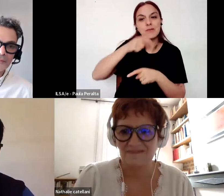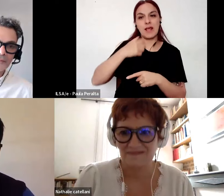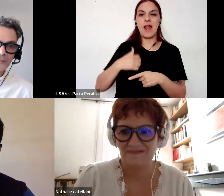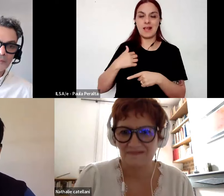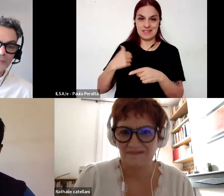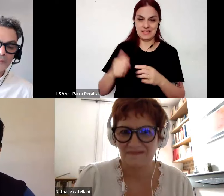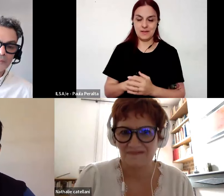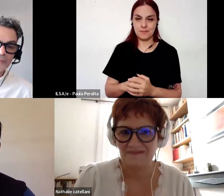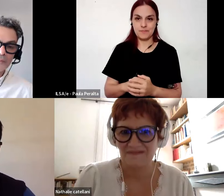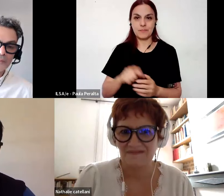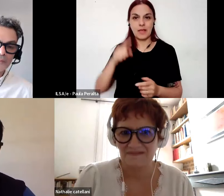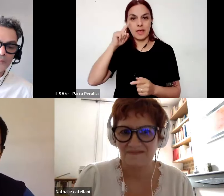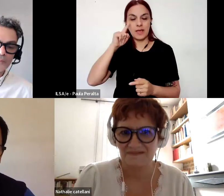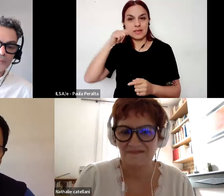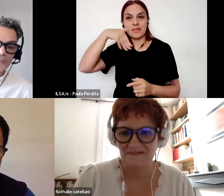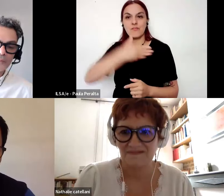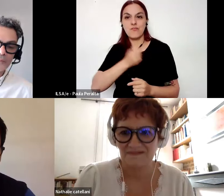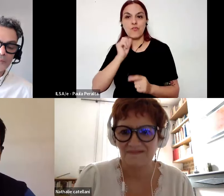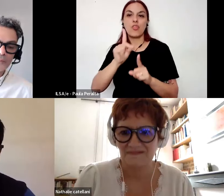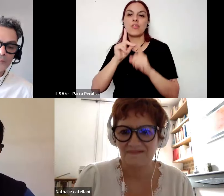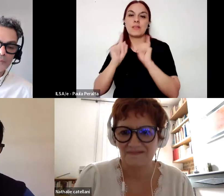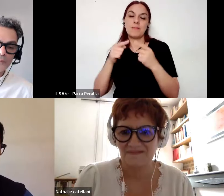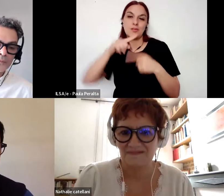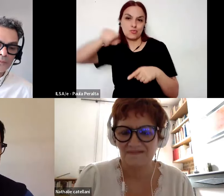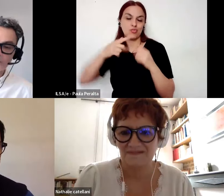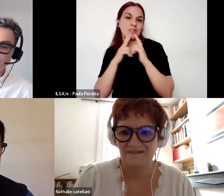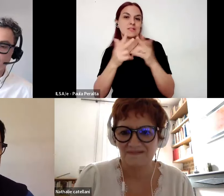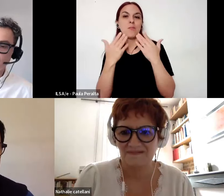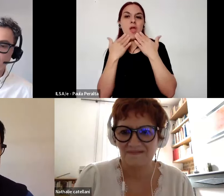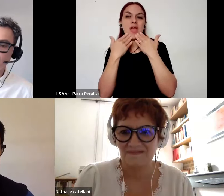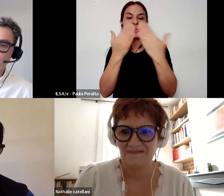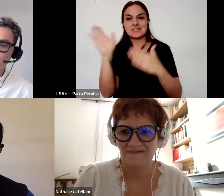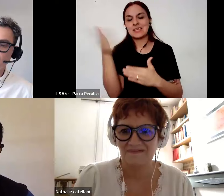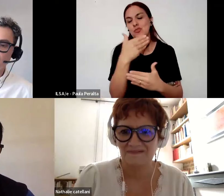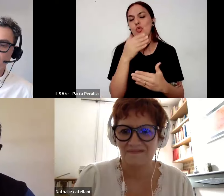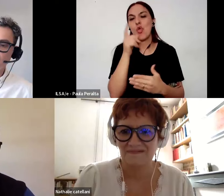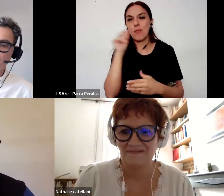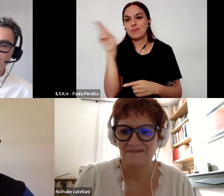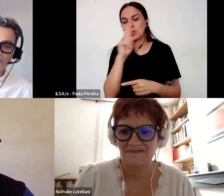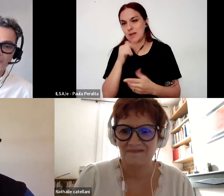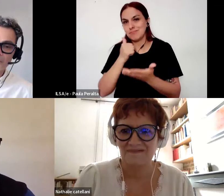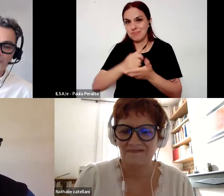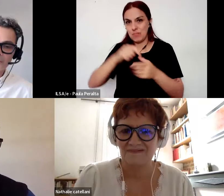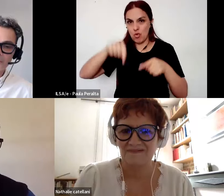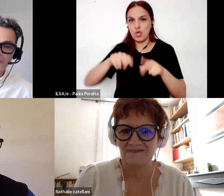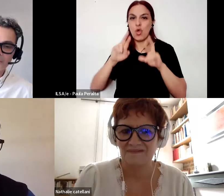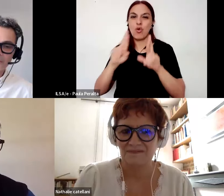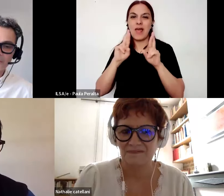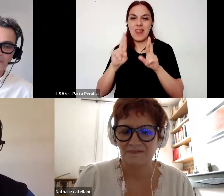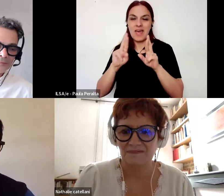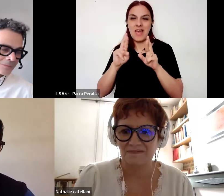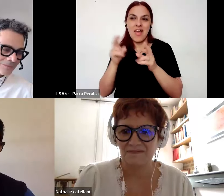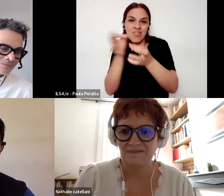al Info en nombre del Info muchísimas gracias a todos y a todas por acompañarnos y bueno esperemos que este